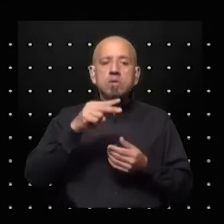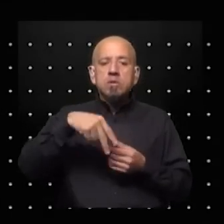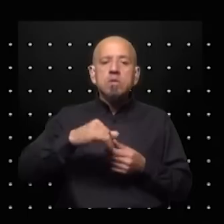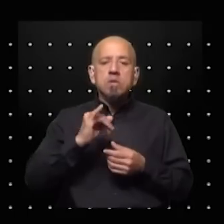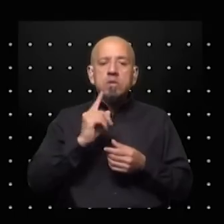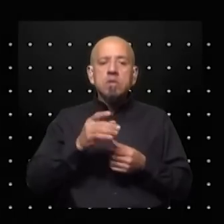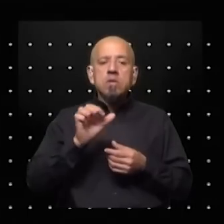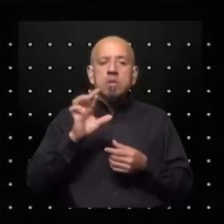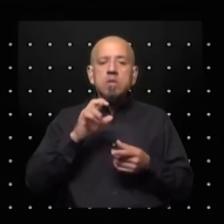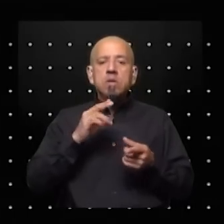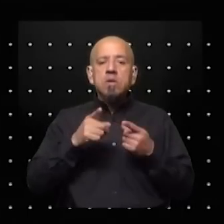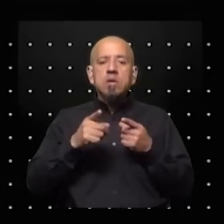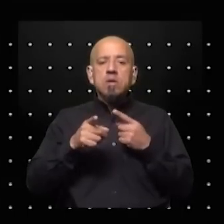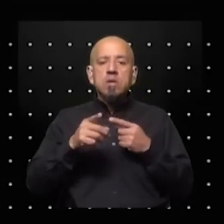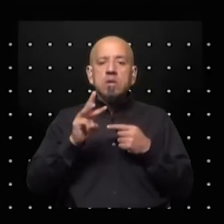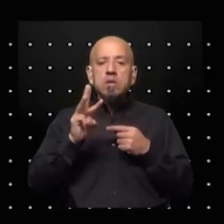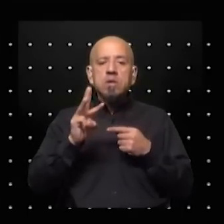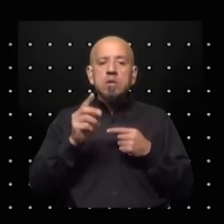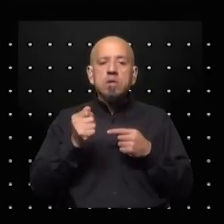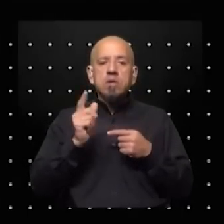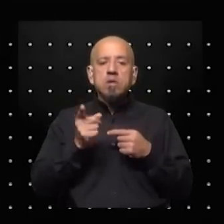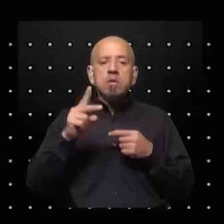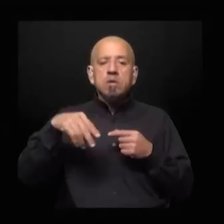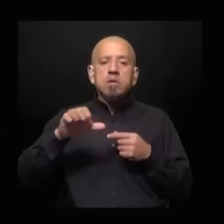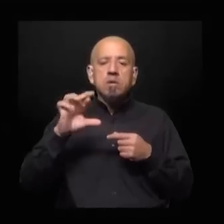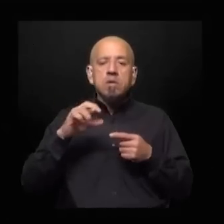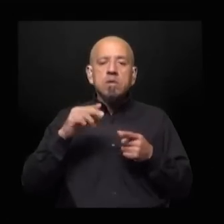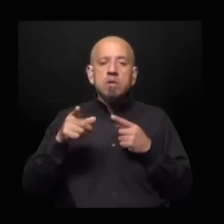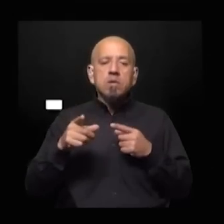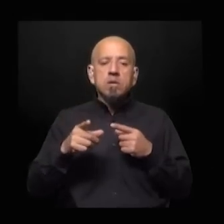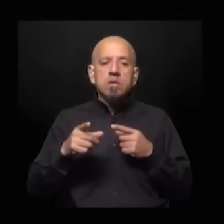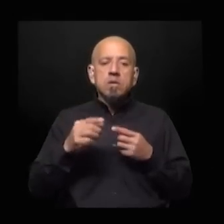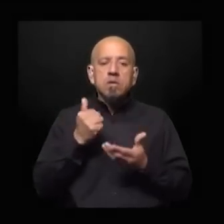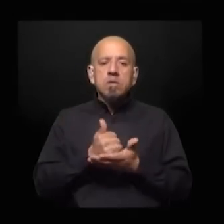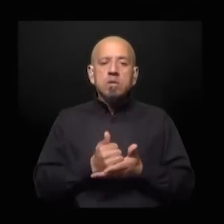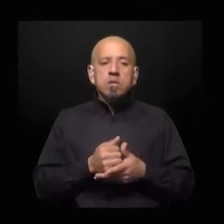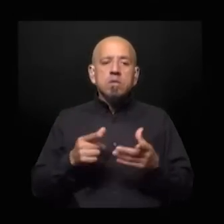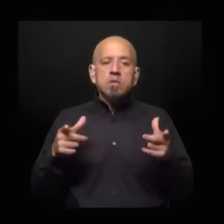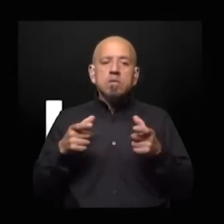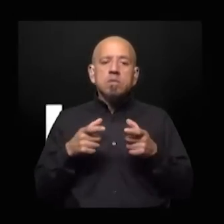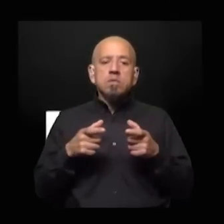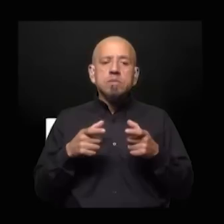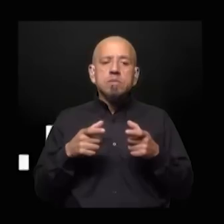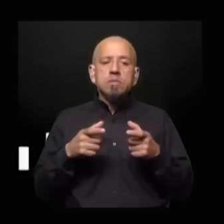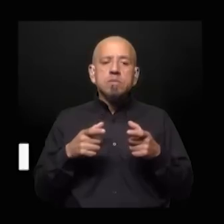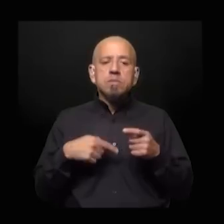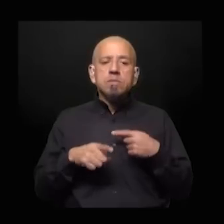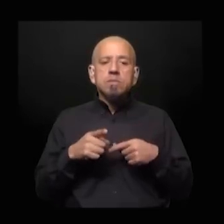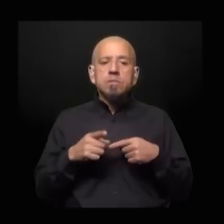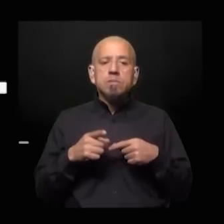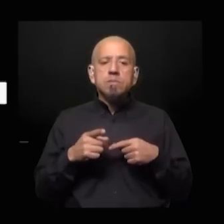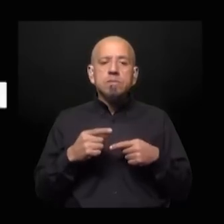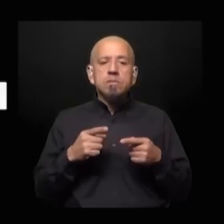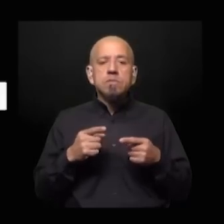Prigozin el líder de Wagner que estaba también presente en la reunión por cierto una cosa muy muy curiosa brindaba por